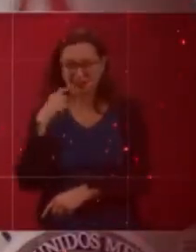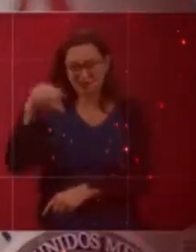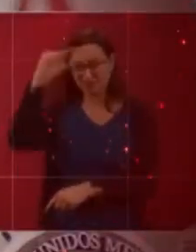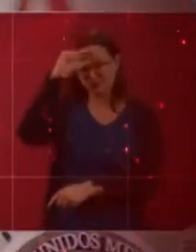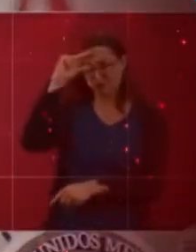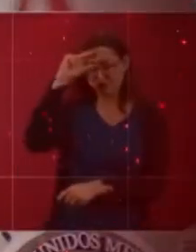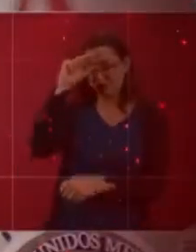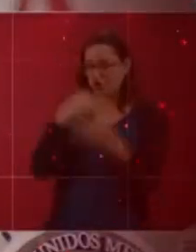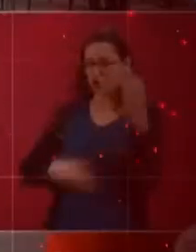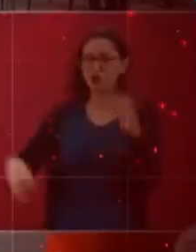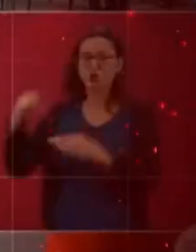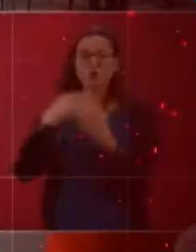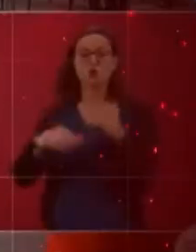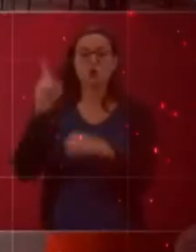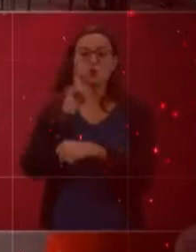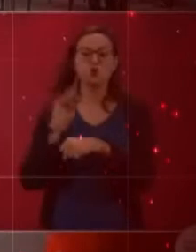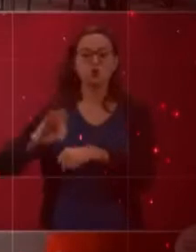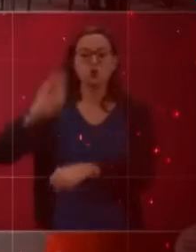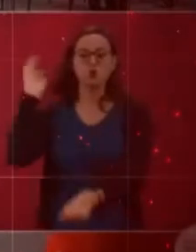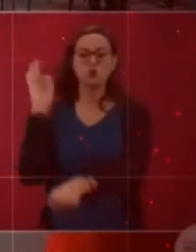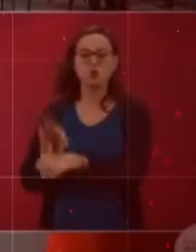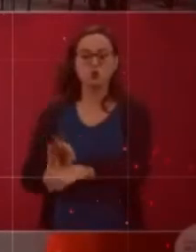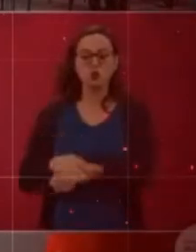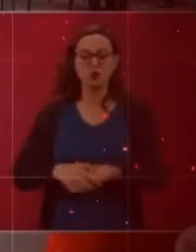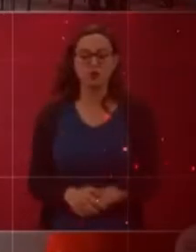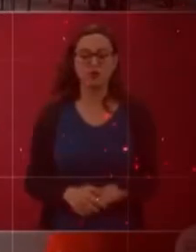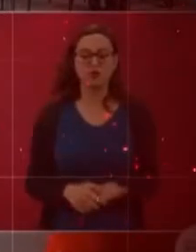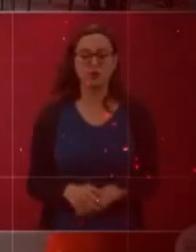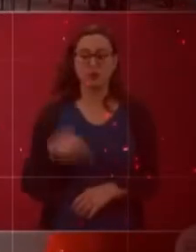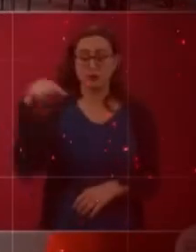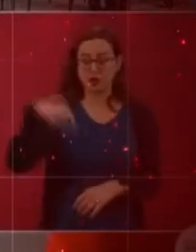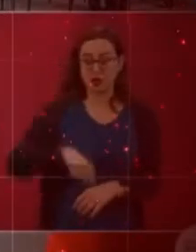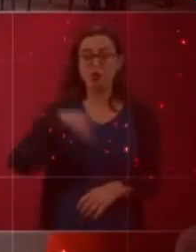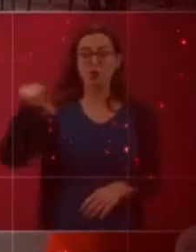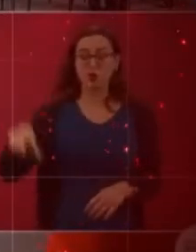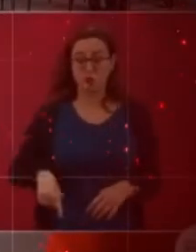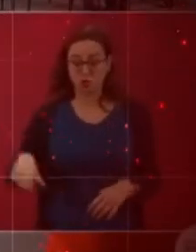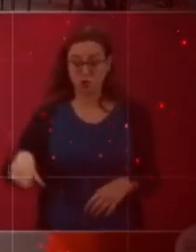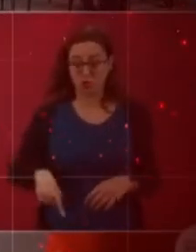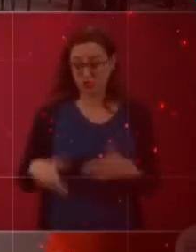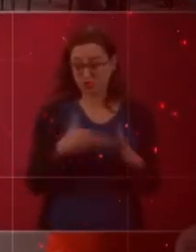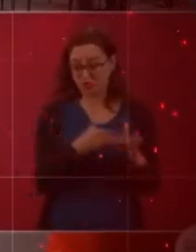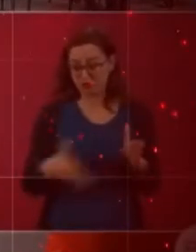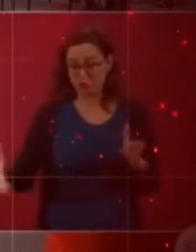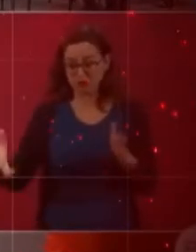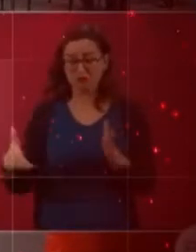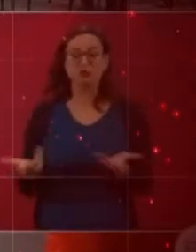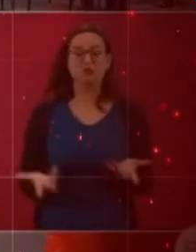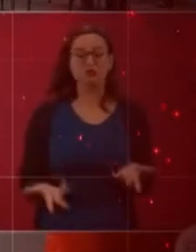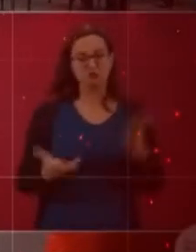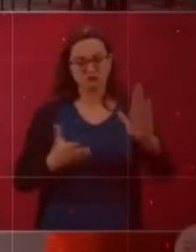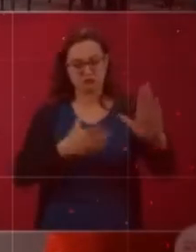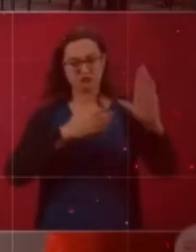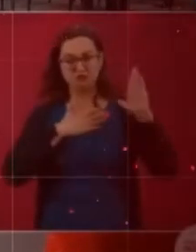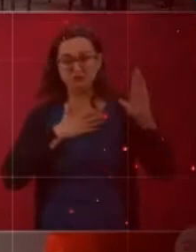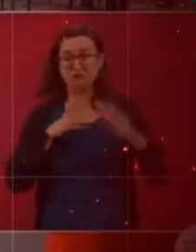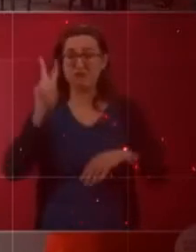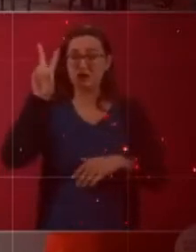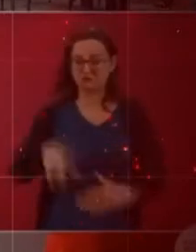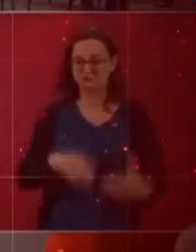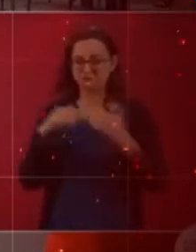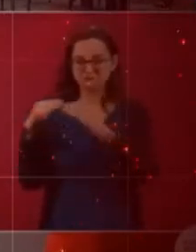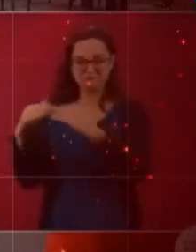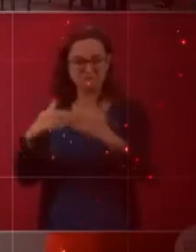Esta administración pasará a la historia como una administración comprometida con la igualdad. Aquí hay una muestra de ello.